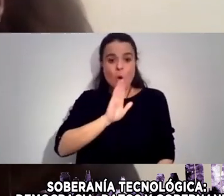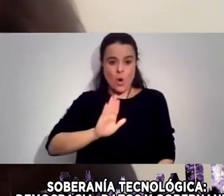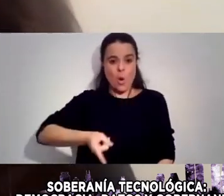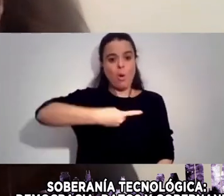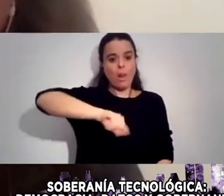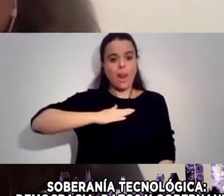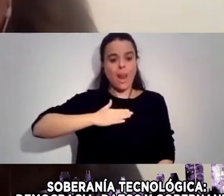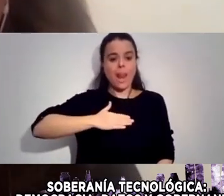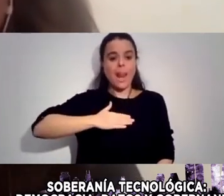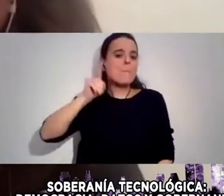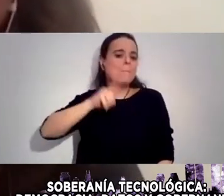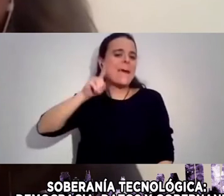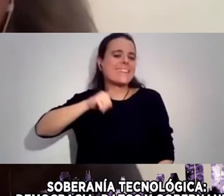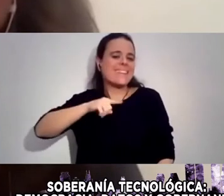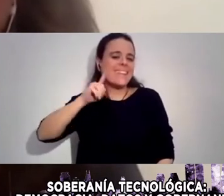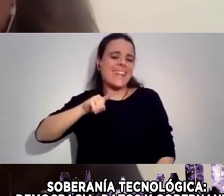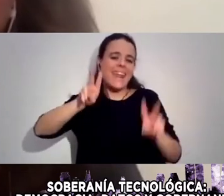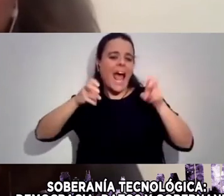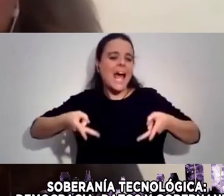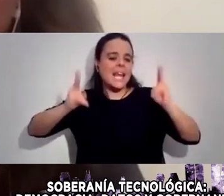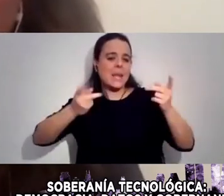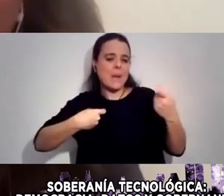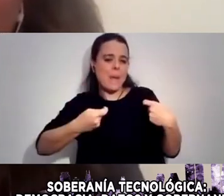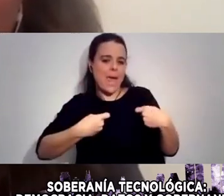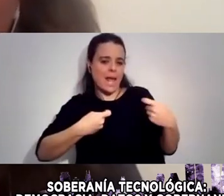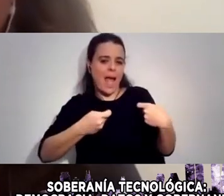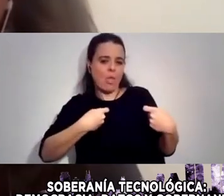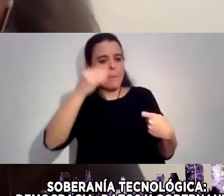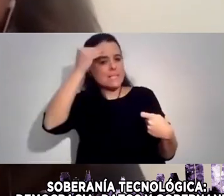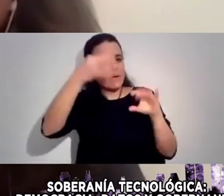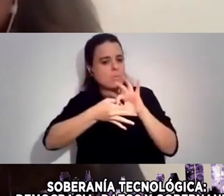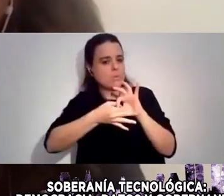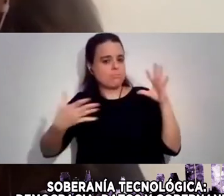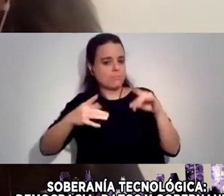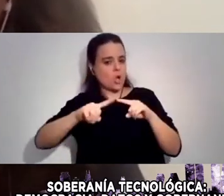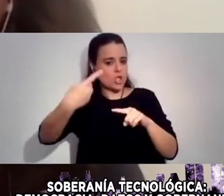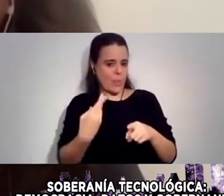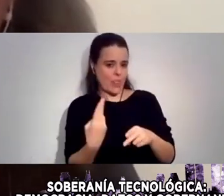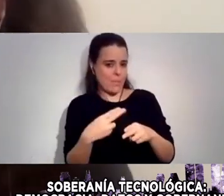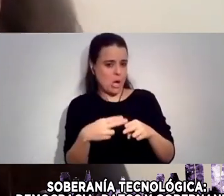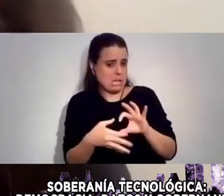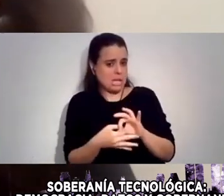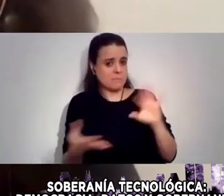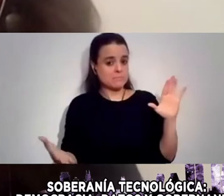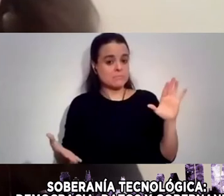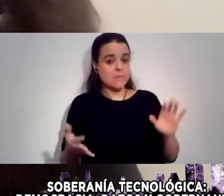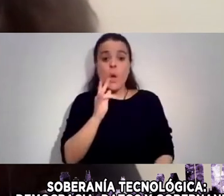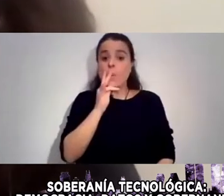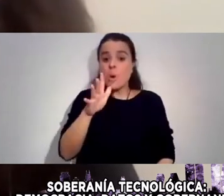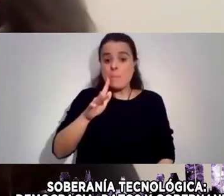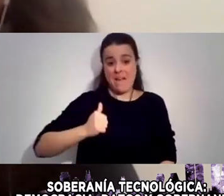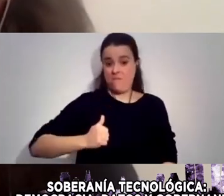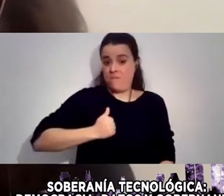mercado Totalmente Aislado De las consecuencias Políticas Y creímos Una promesa Falsa Una promesa